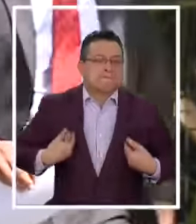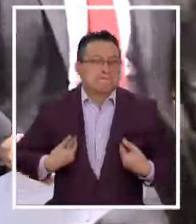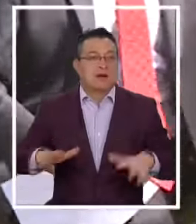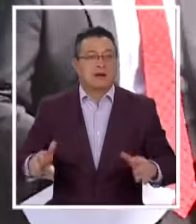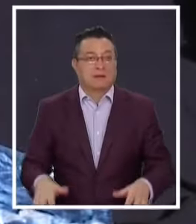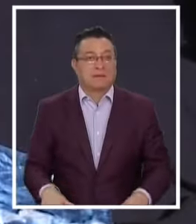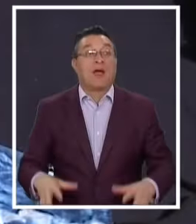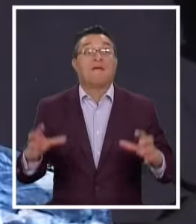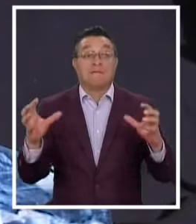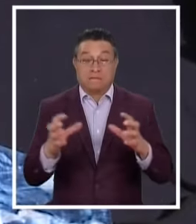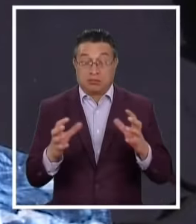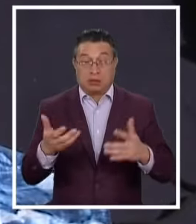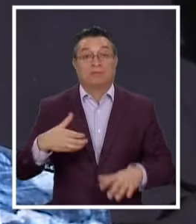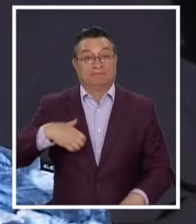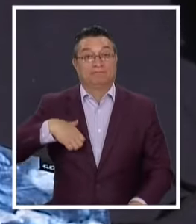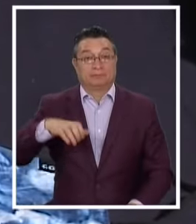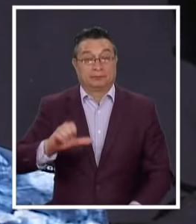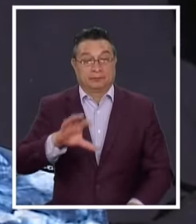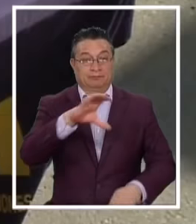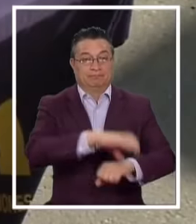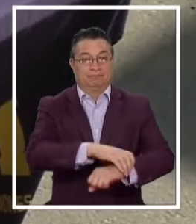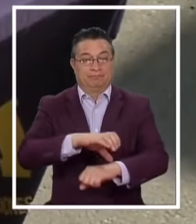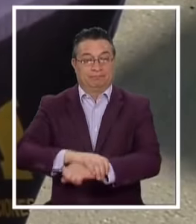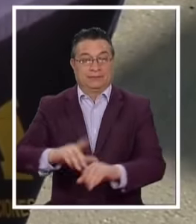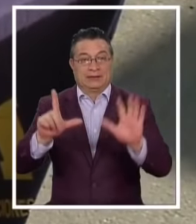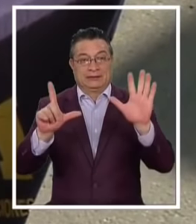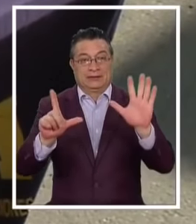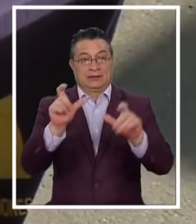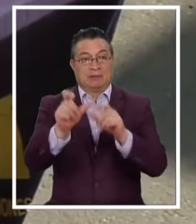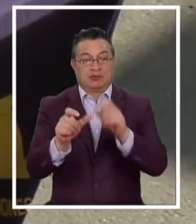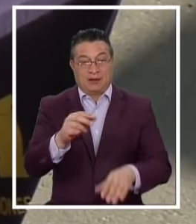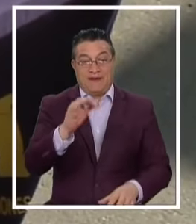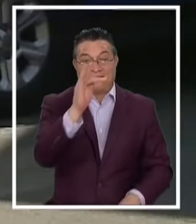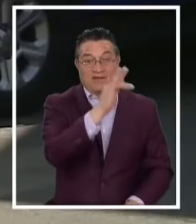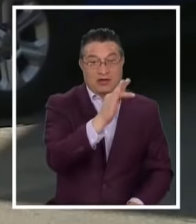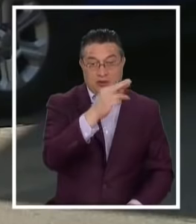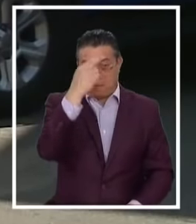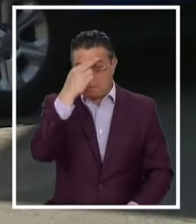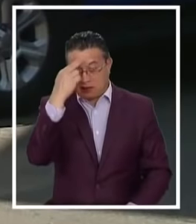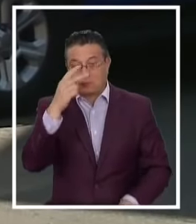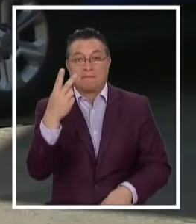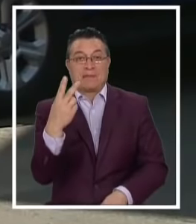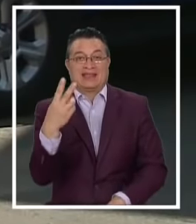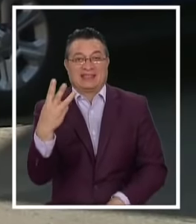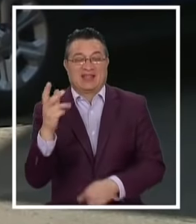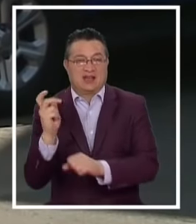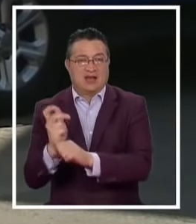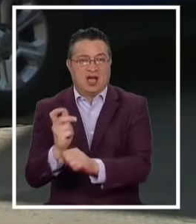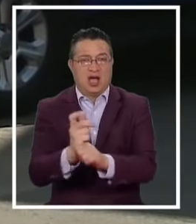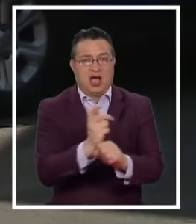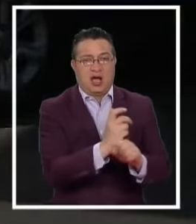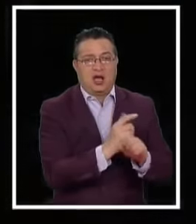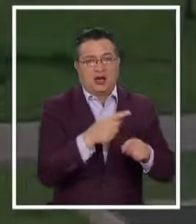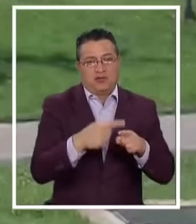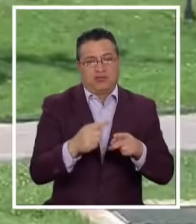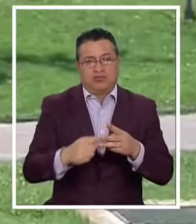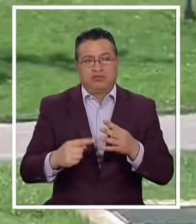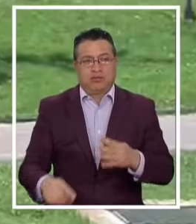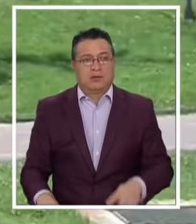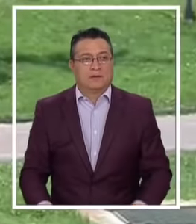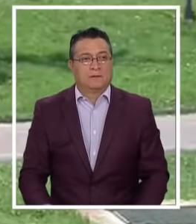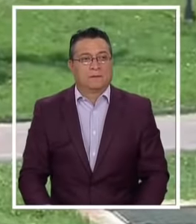Que lleva a la acción La PDI detuvo A siete personas Que entre febrero y marzo Realizaron 23 delitos De robo Con intimidación